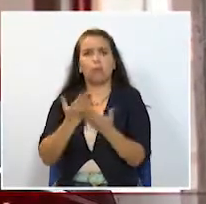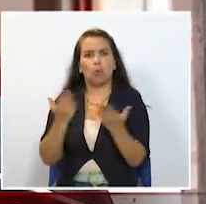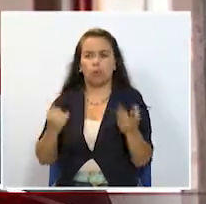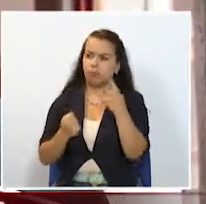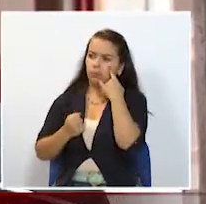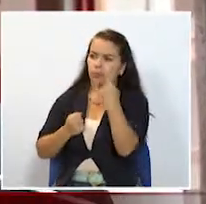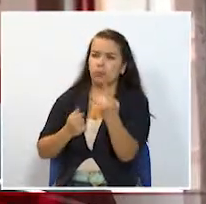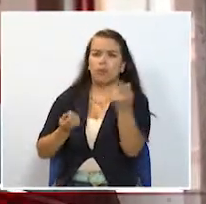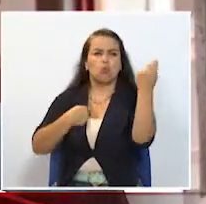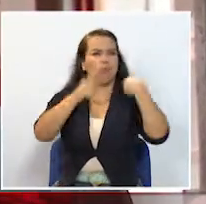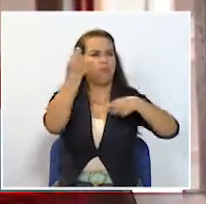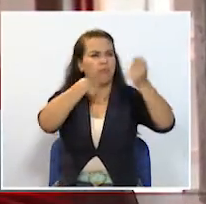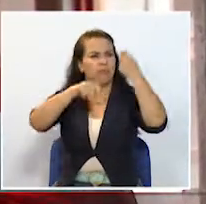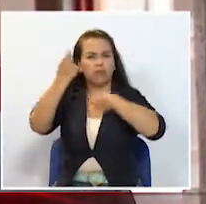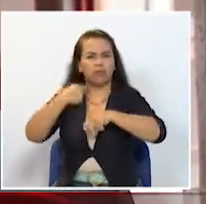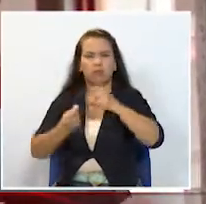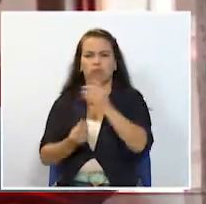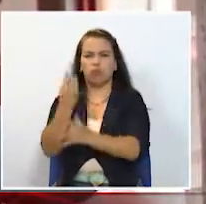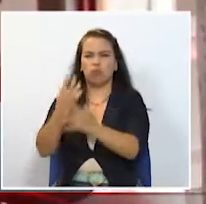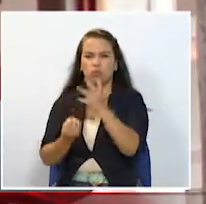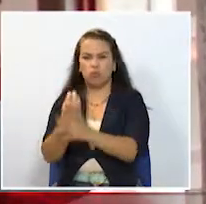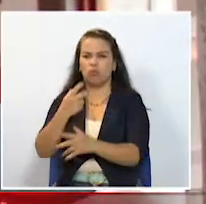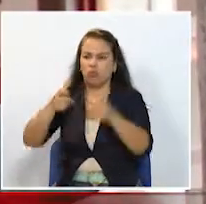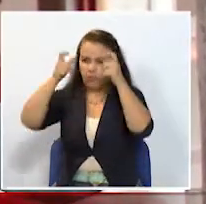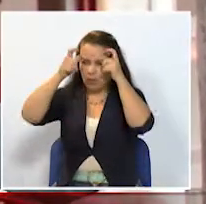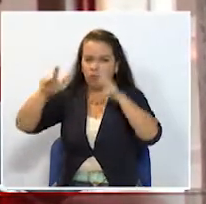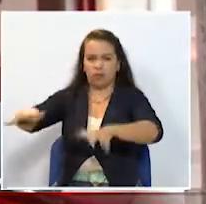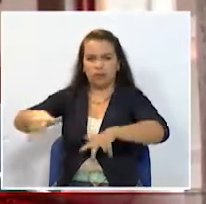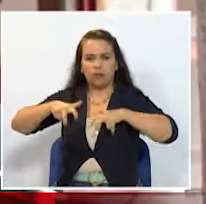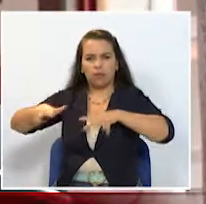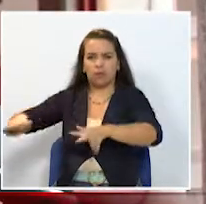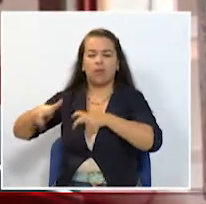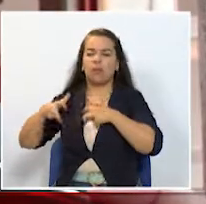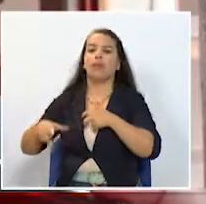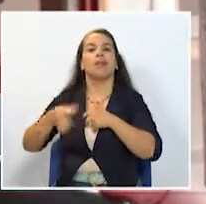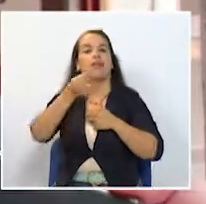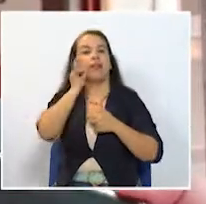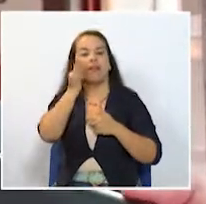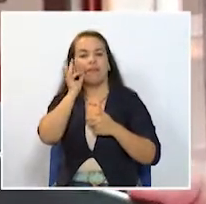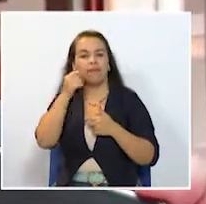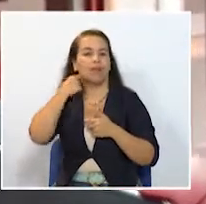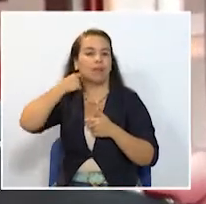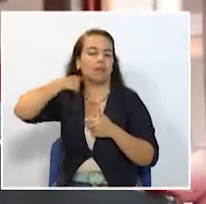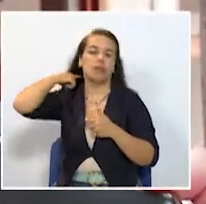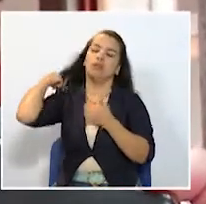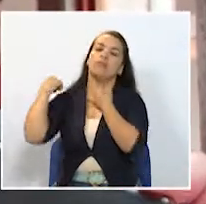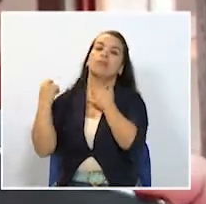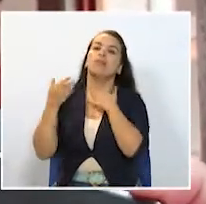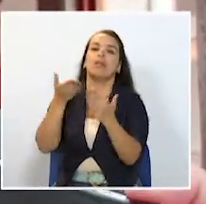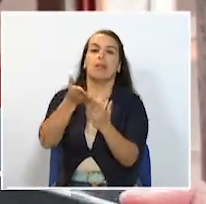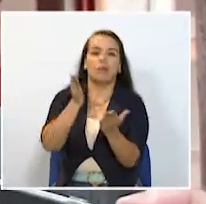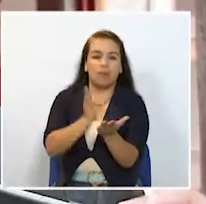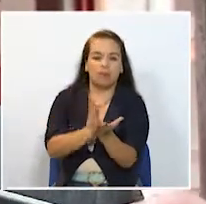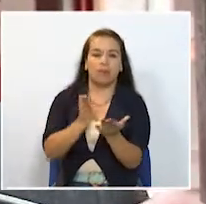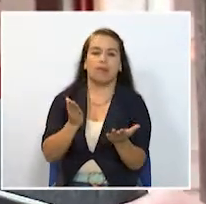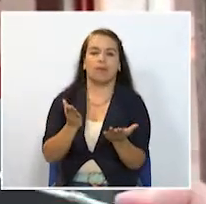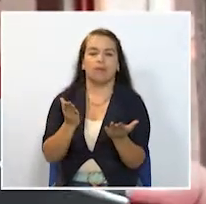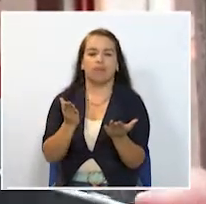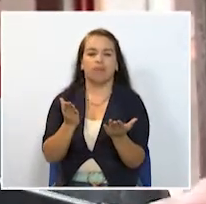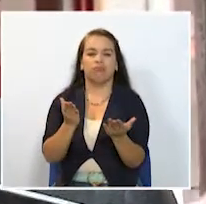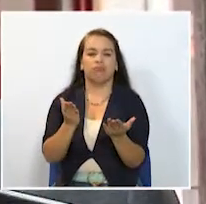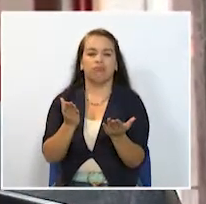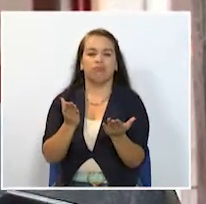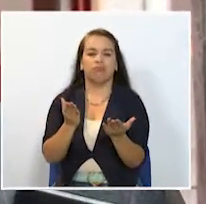de la comercialización de los productos del sector agropecuario los cafés de alta calidad, el aguacate haz y los aguacates